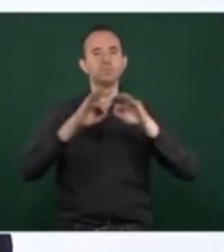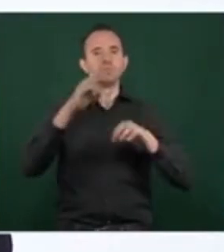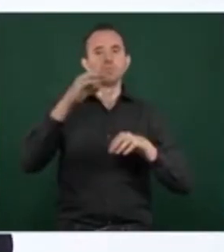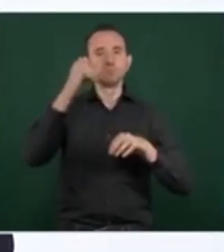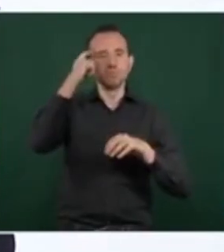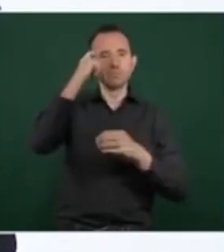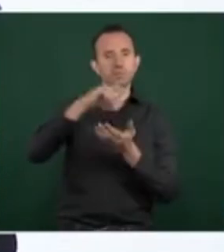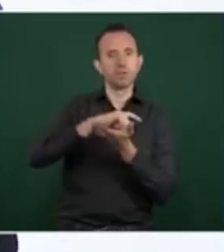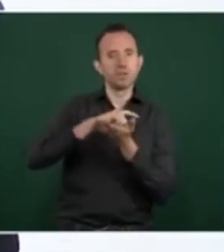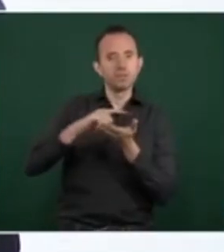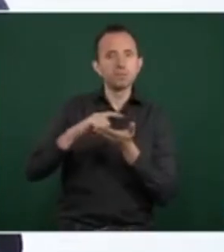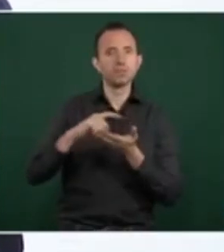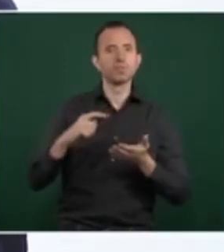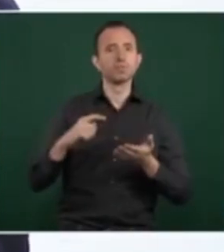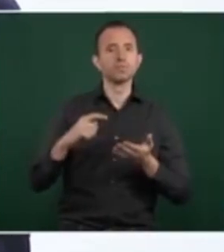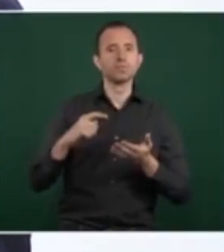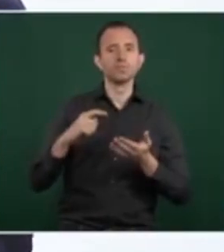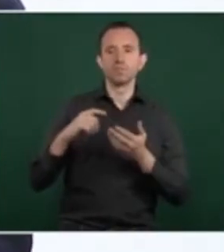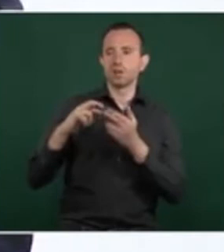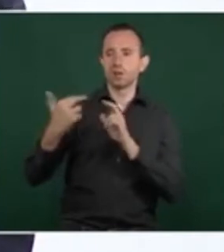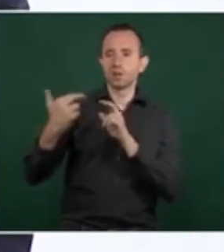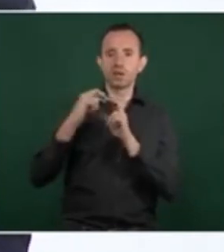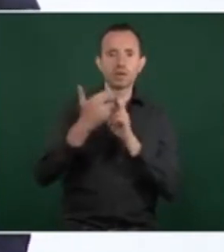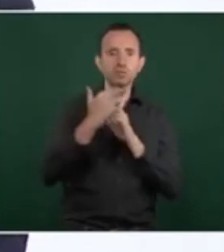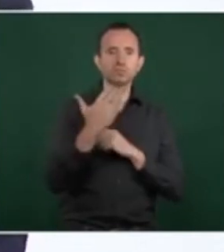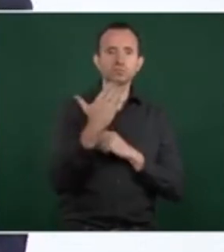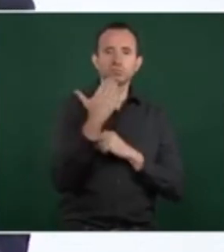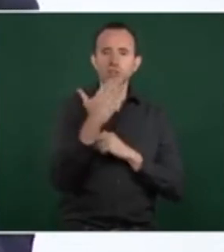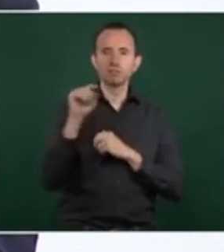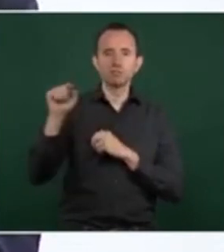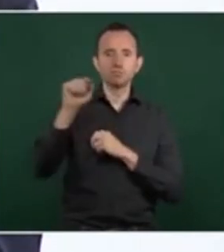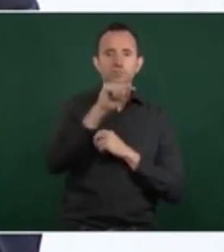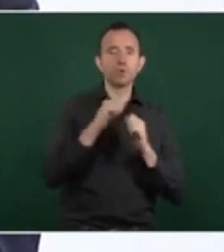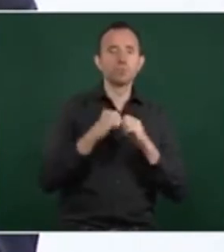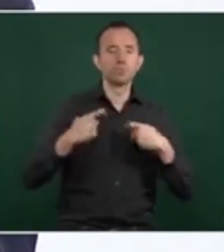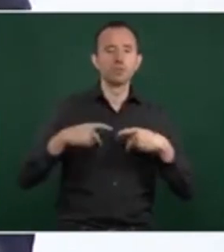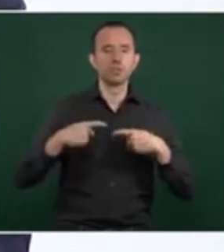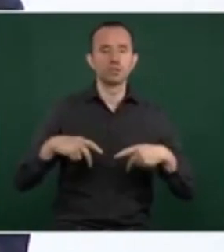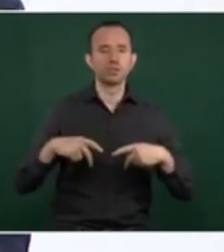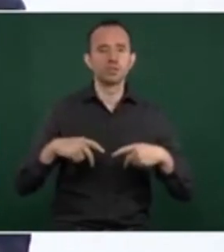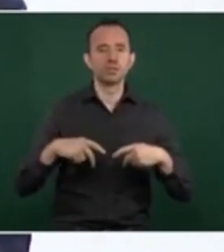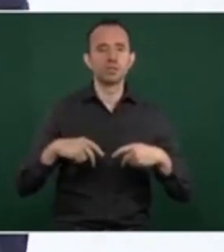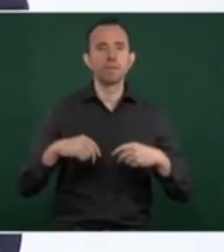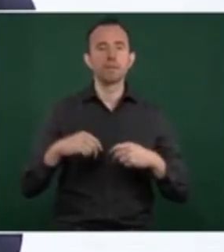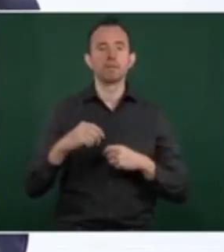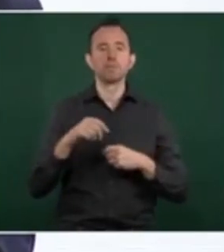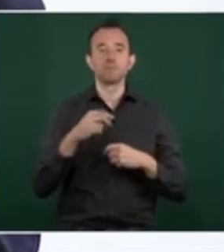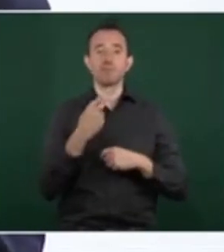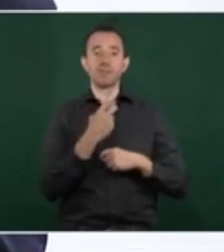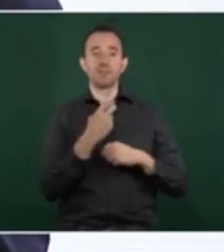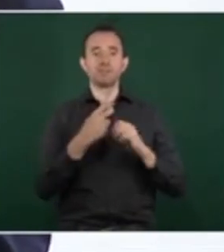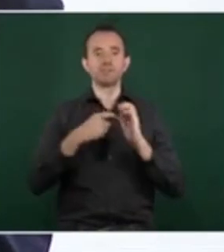Y poner de ejemplo a jóvenes.